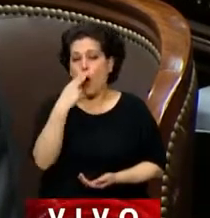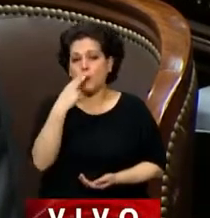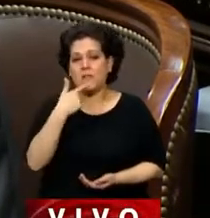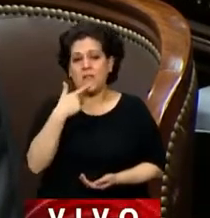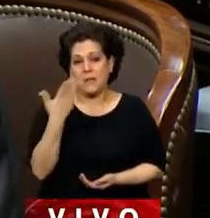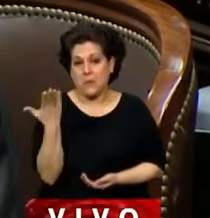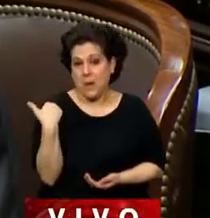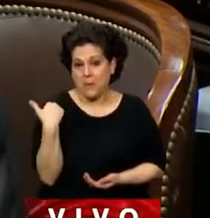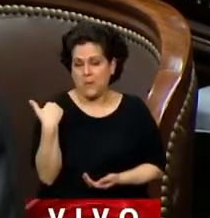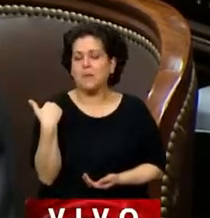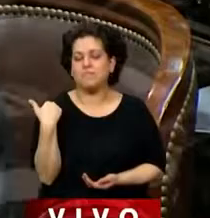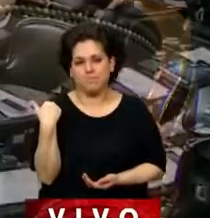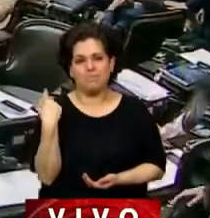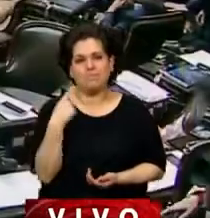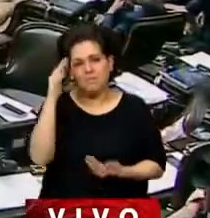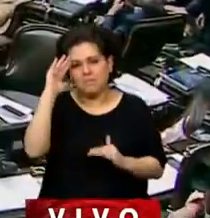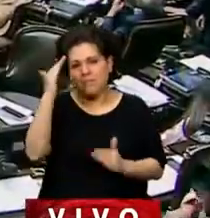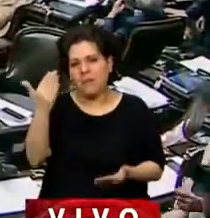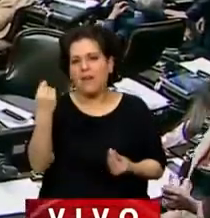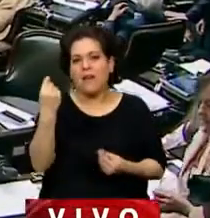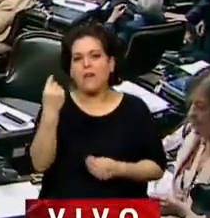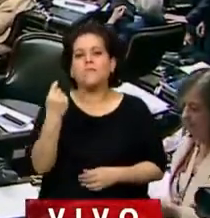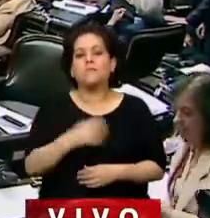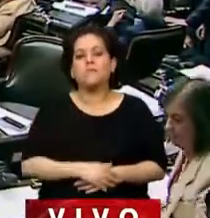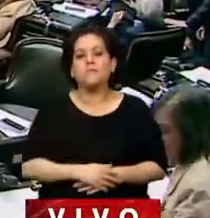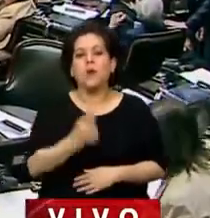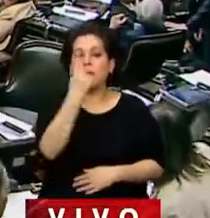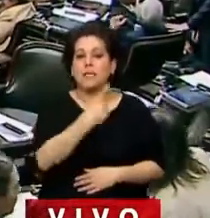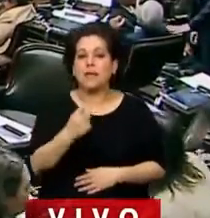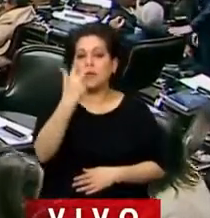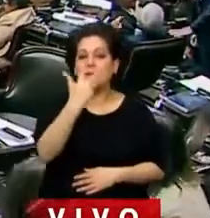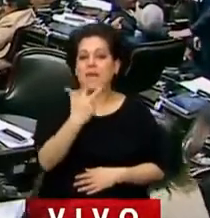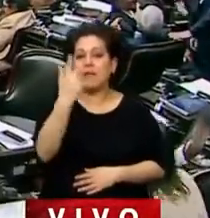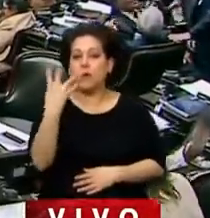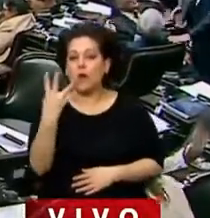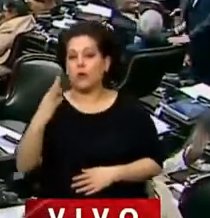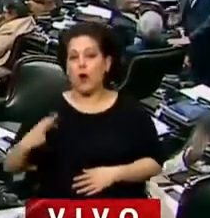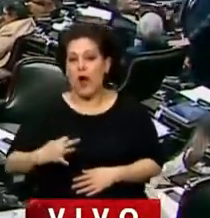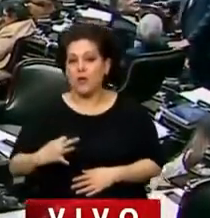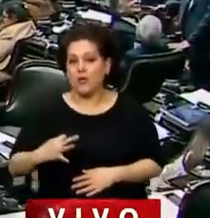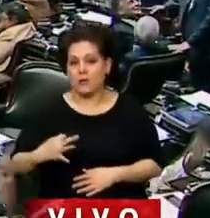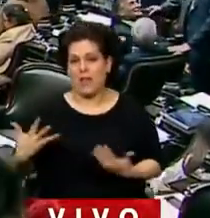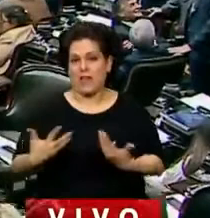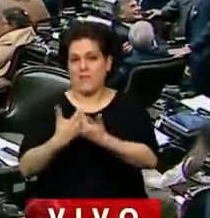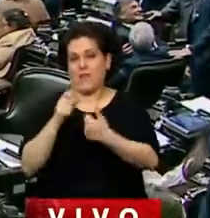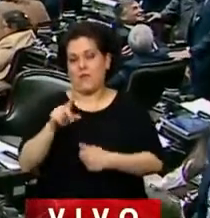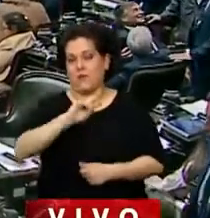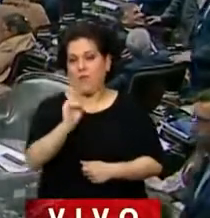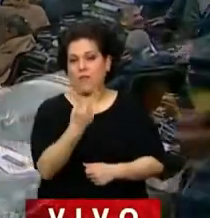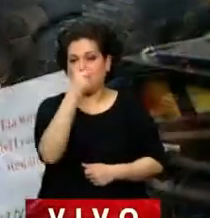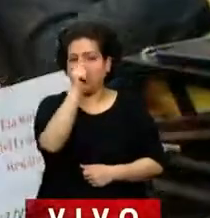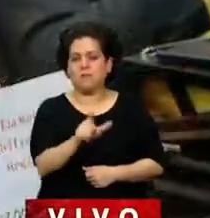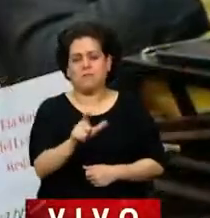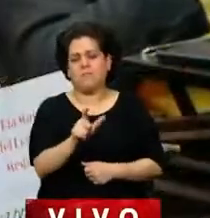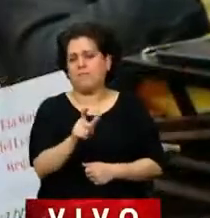recordamos los 134 años del fallecimiento del